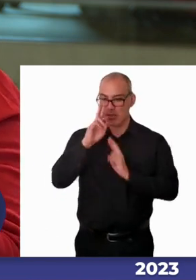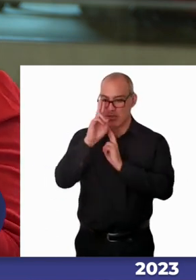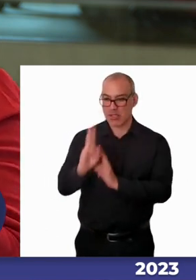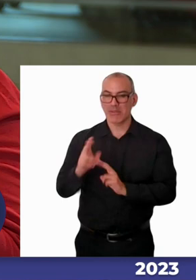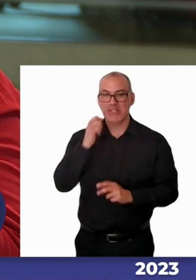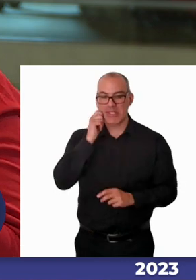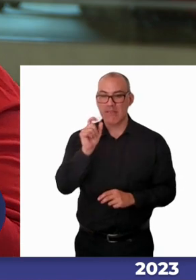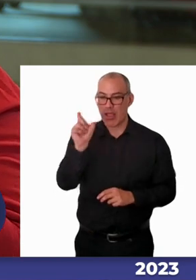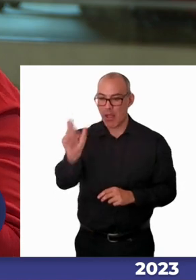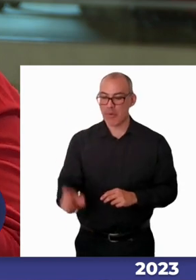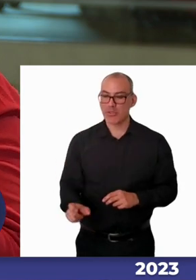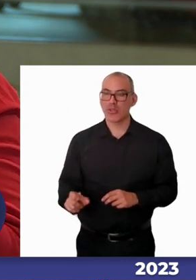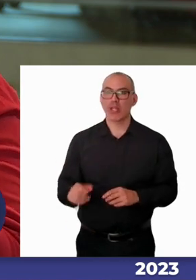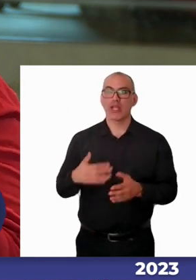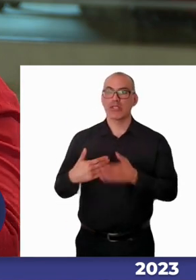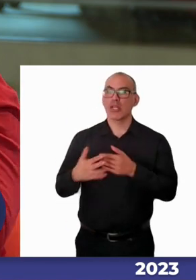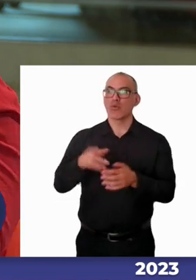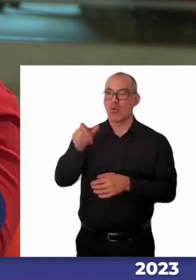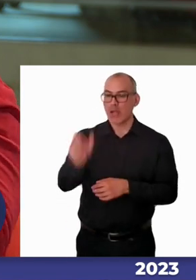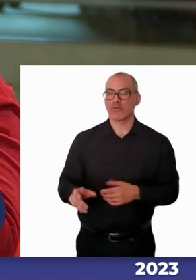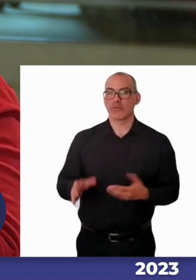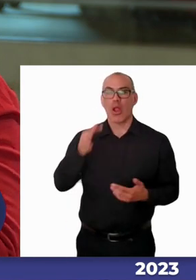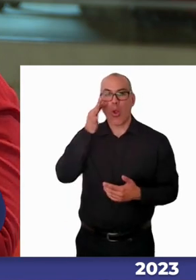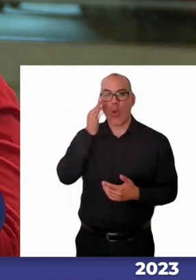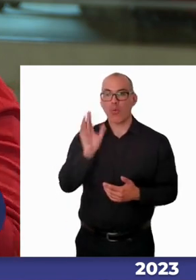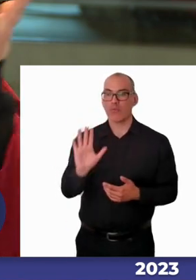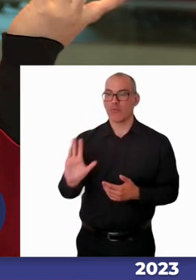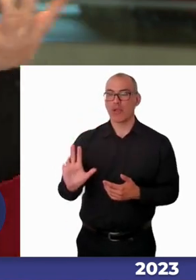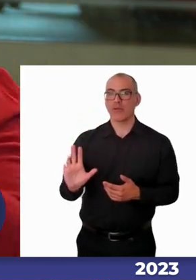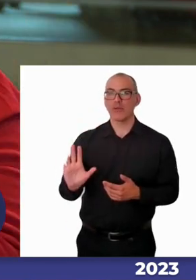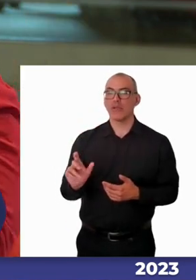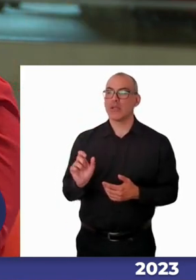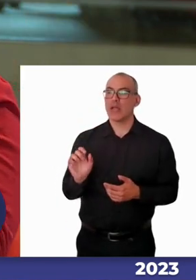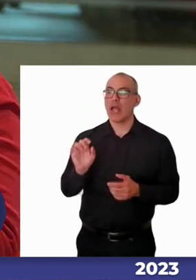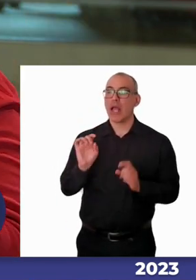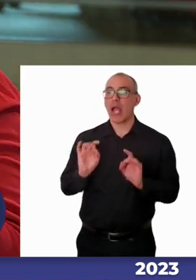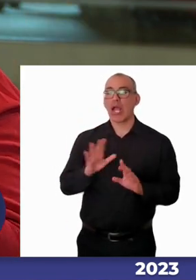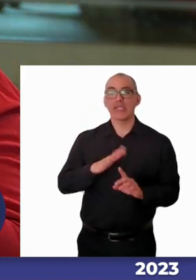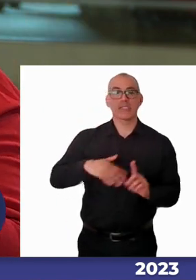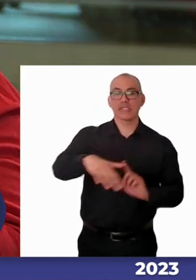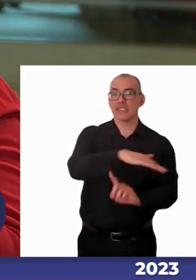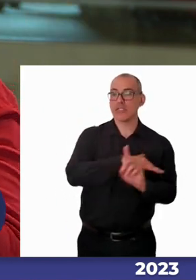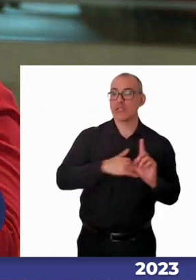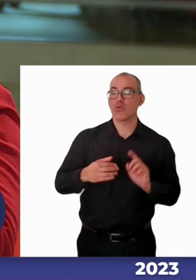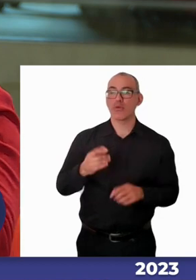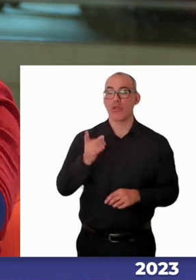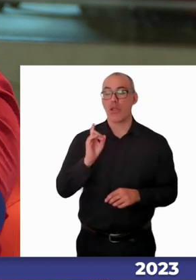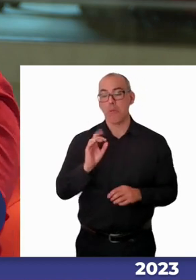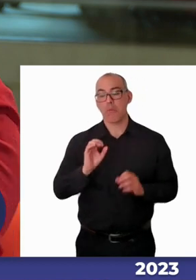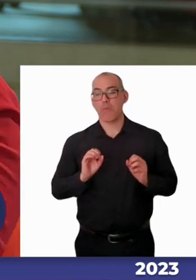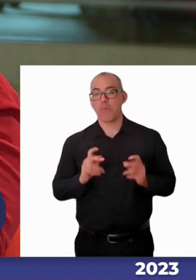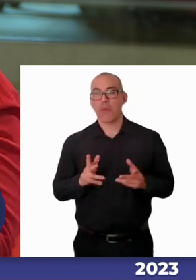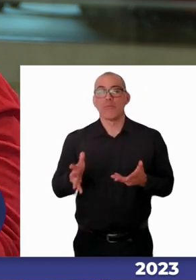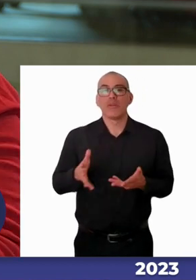que en este caso comparte una situación de discapacidad lo que decía Alejandra en el sentido de que tiene una barrera producto